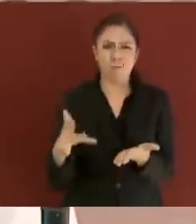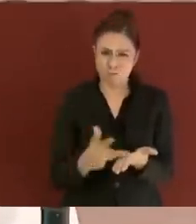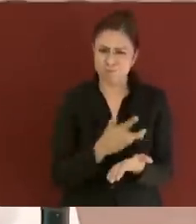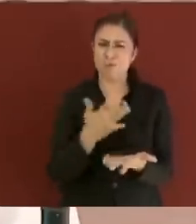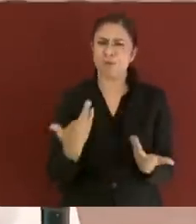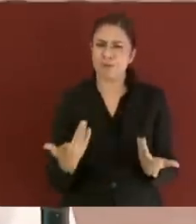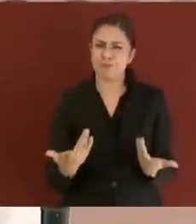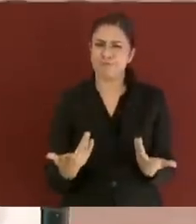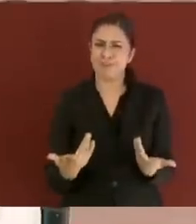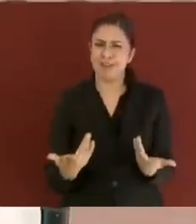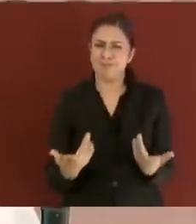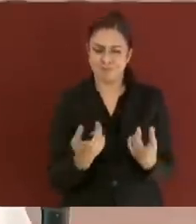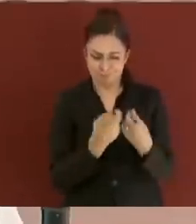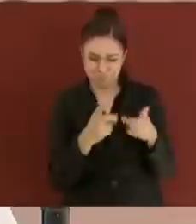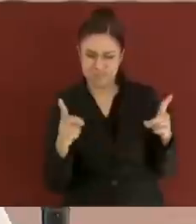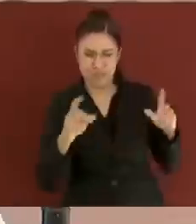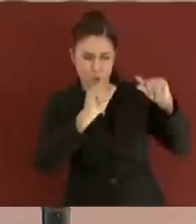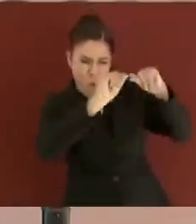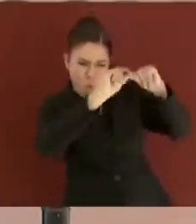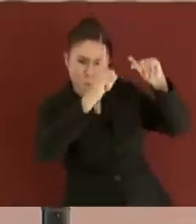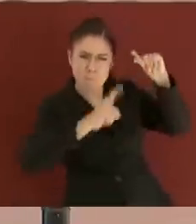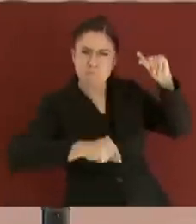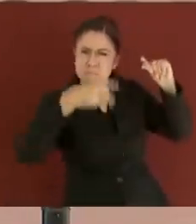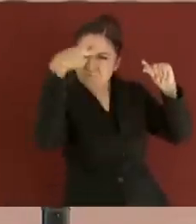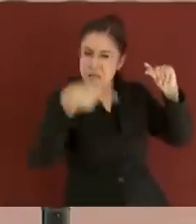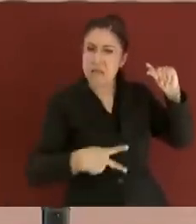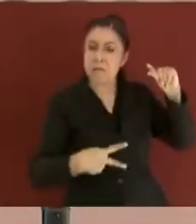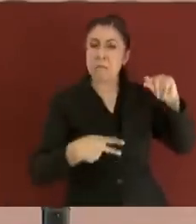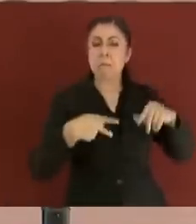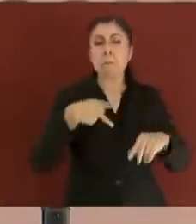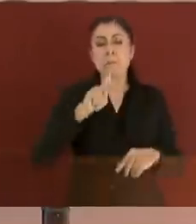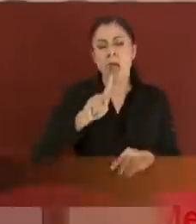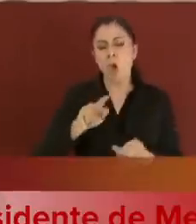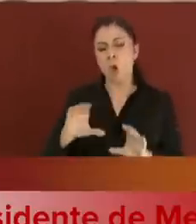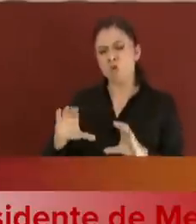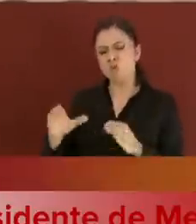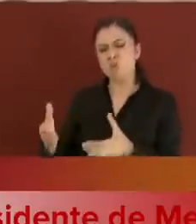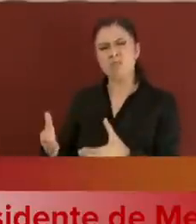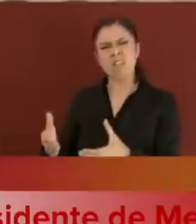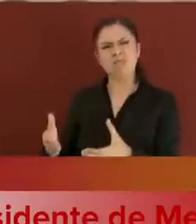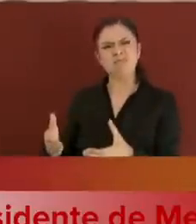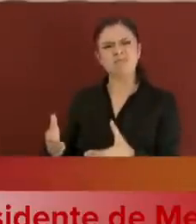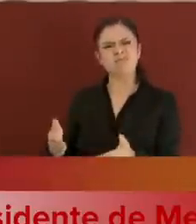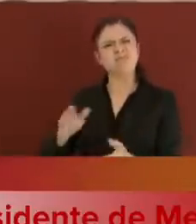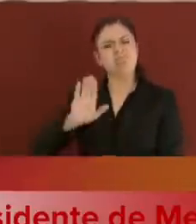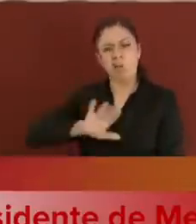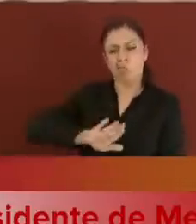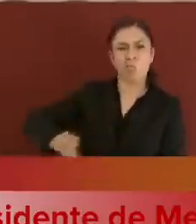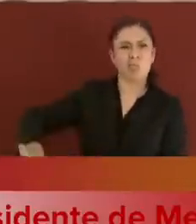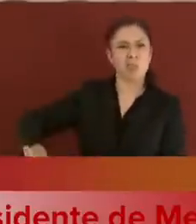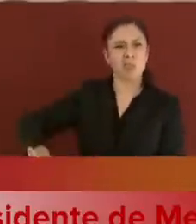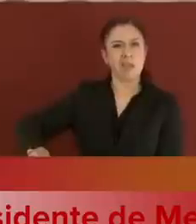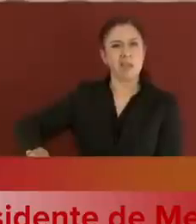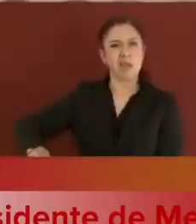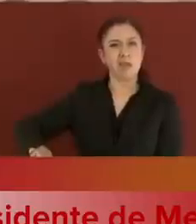Estas comunidades están marginadas de los beneficios del desarrollo.